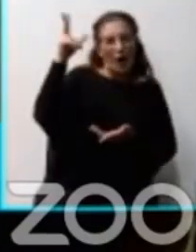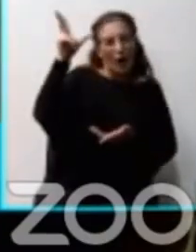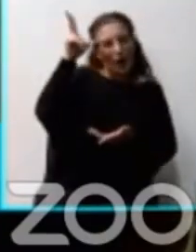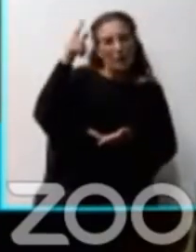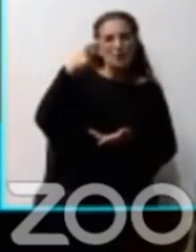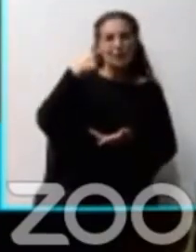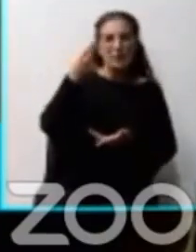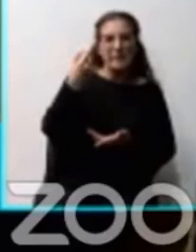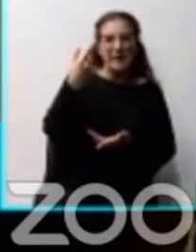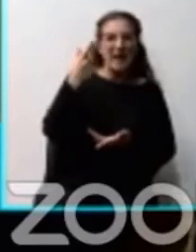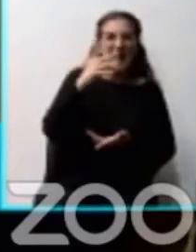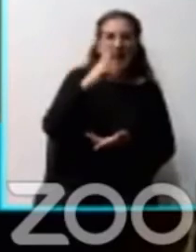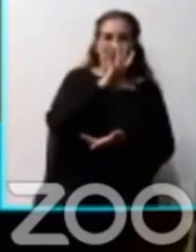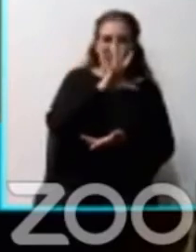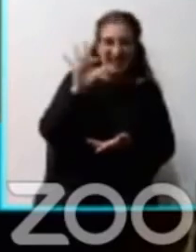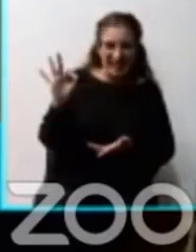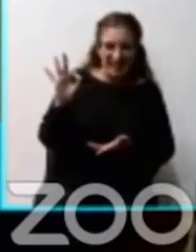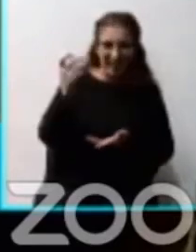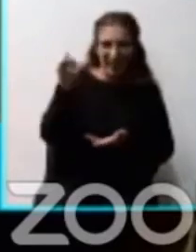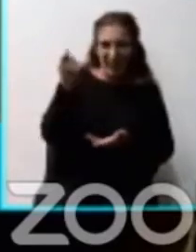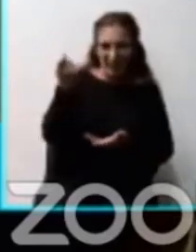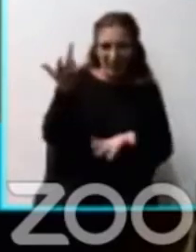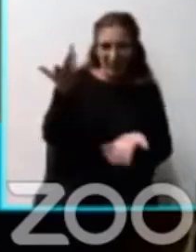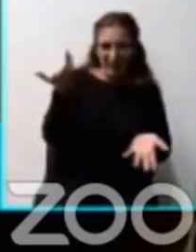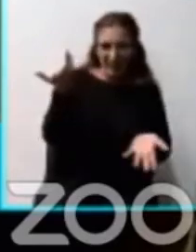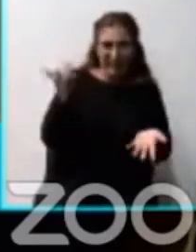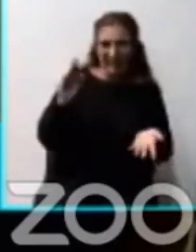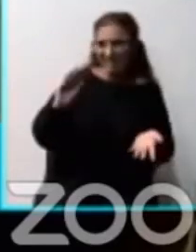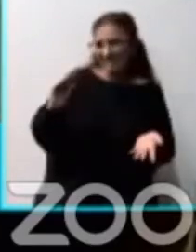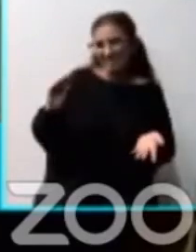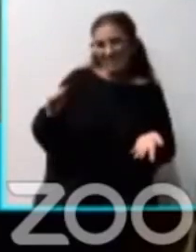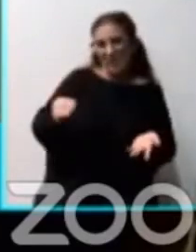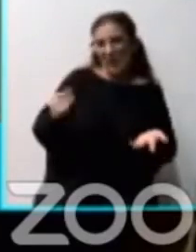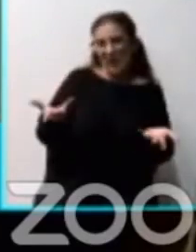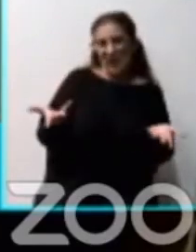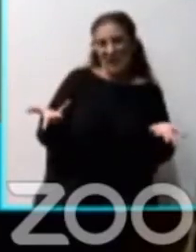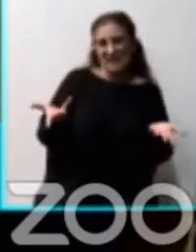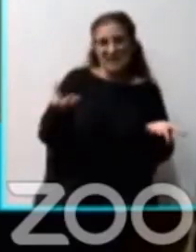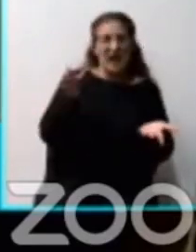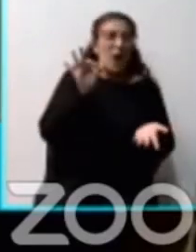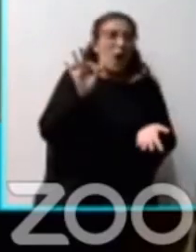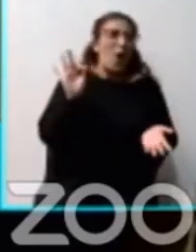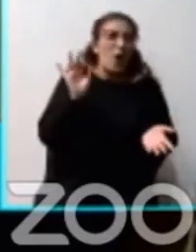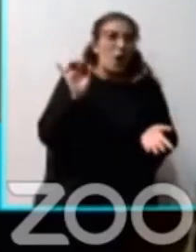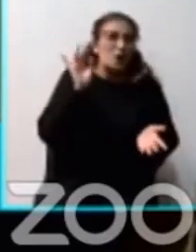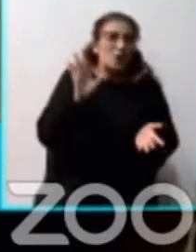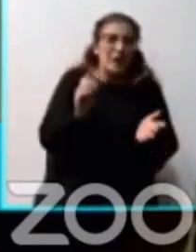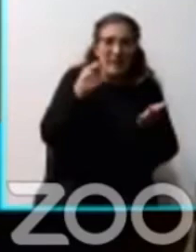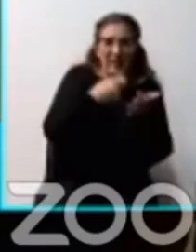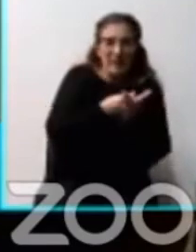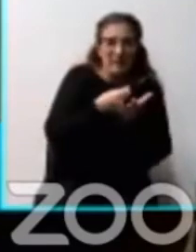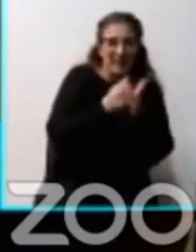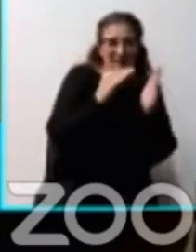siquiera alcanza muchas veces para pagar una piecita en los barrios más vulnerables.